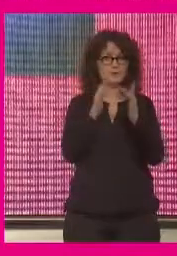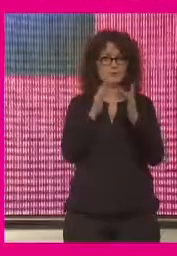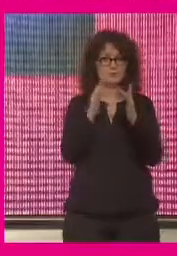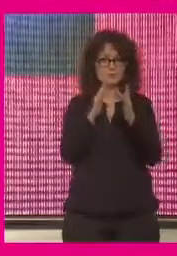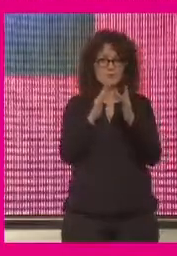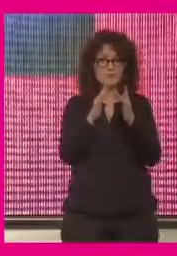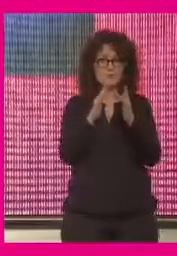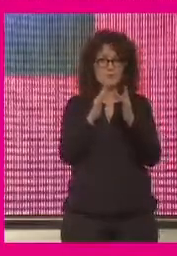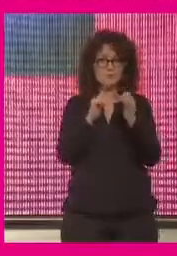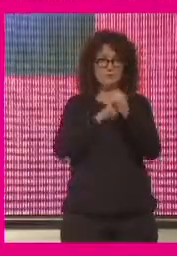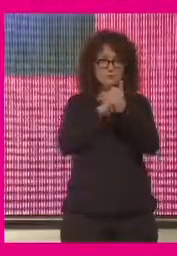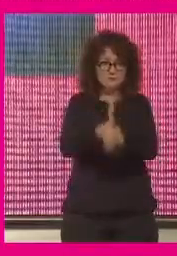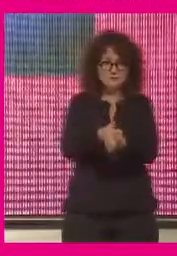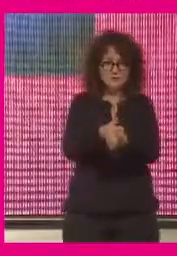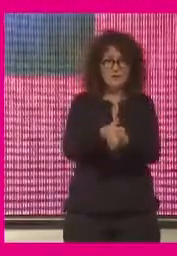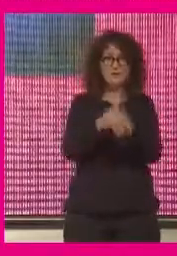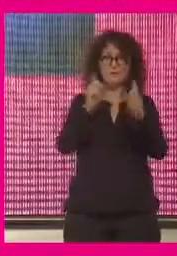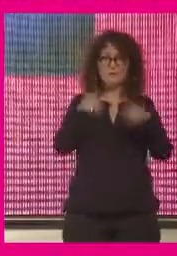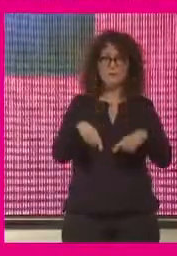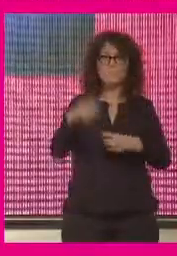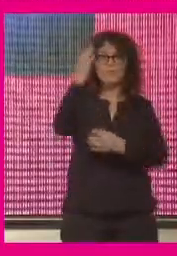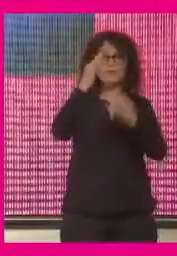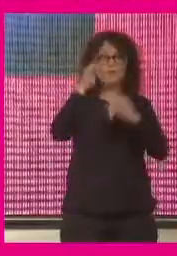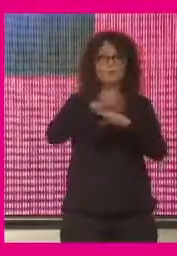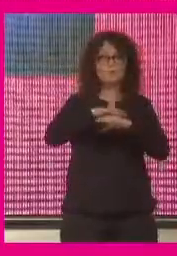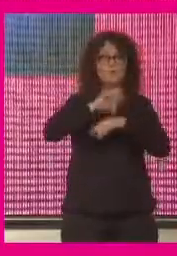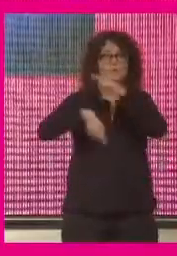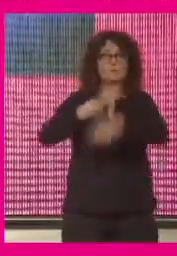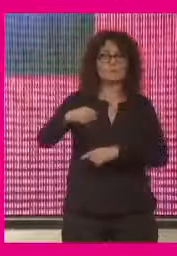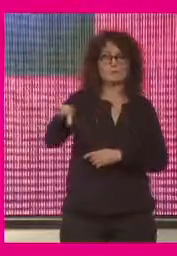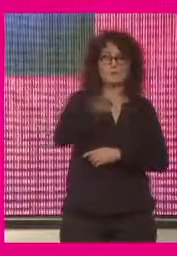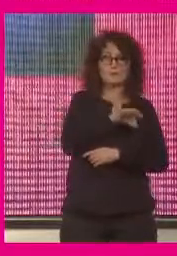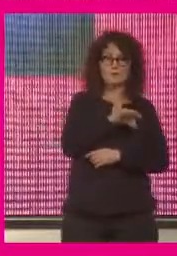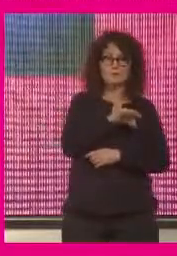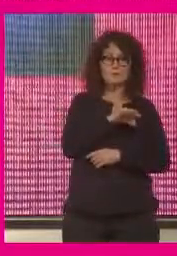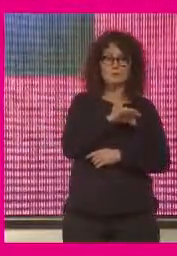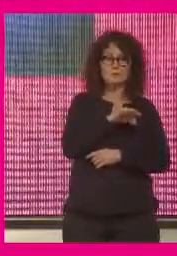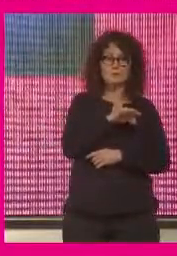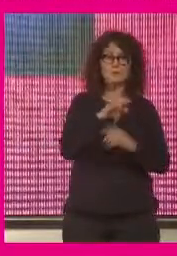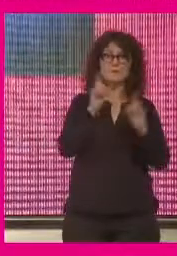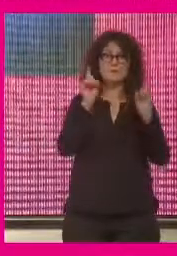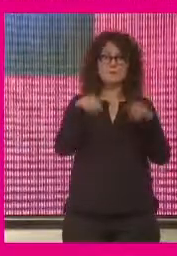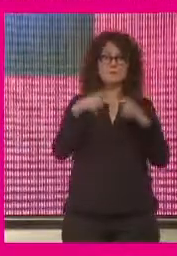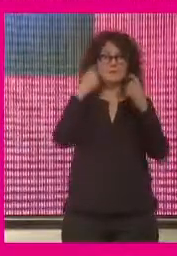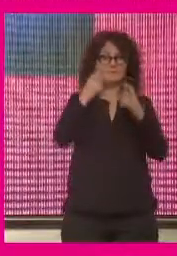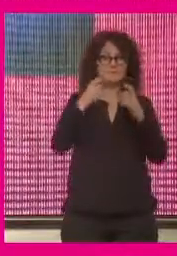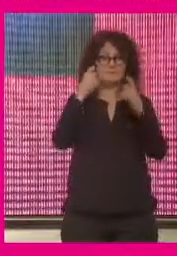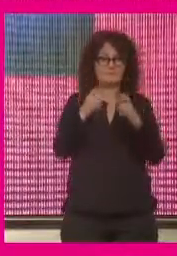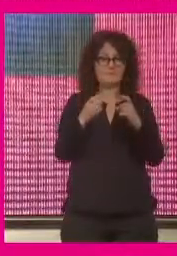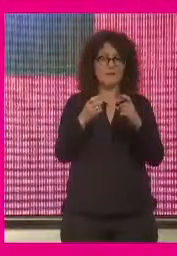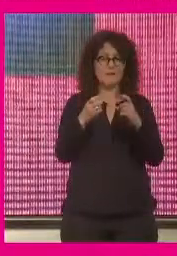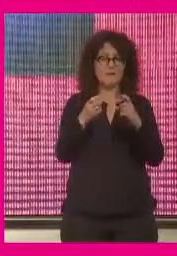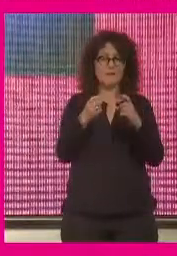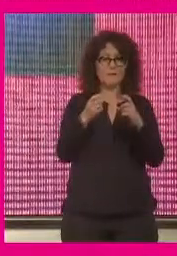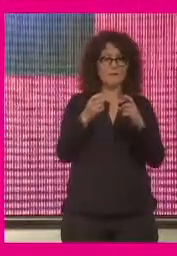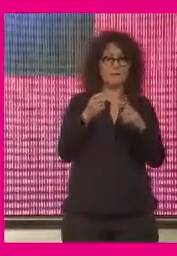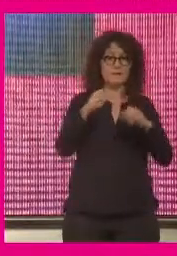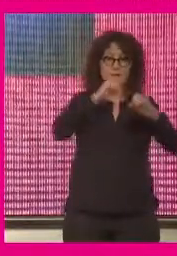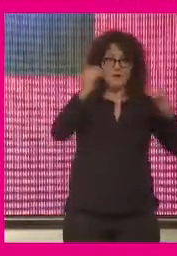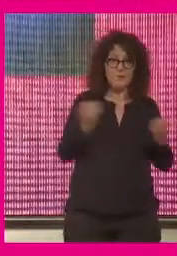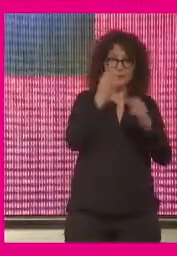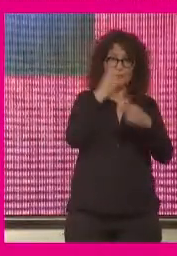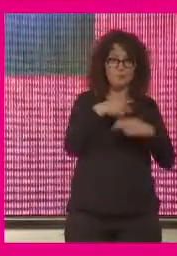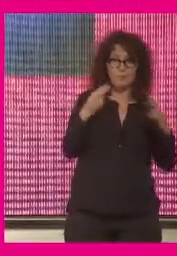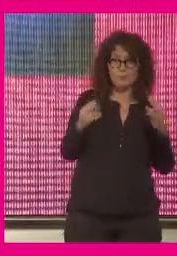desde poniendo a disposición los datos para la toma de decisiones y tenemos también de acercar a la opinión pública de que todo lo que es